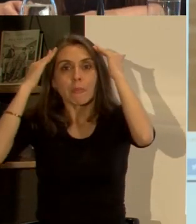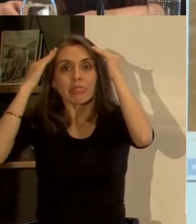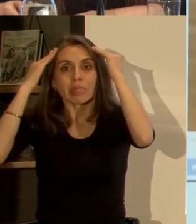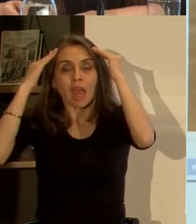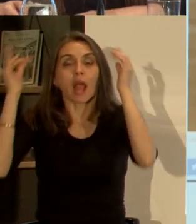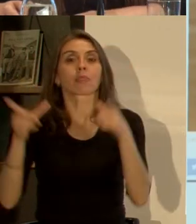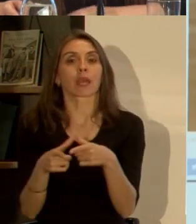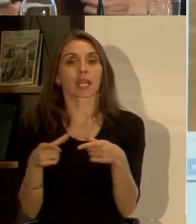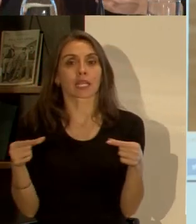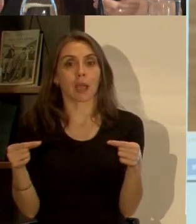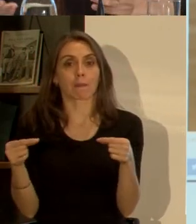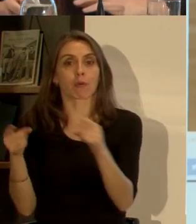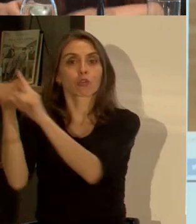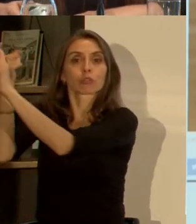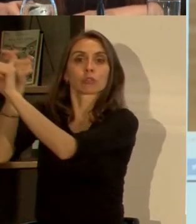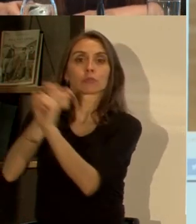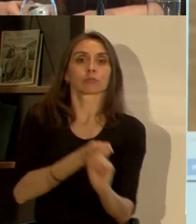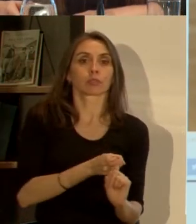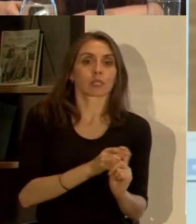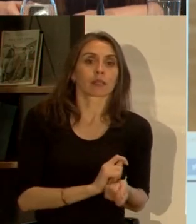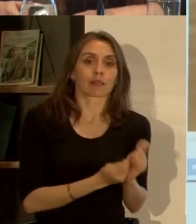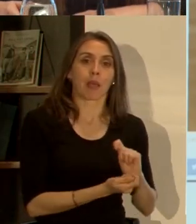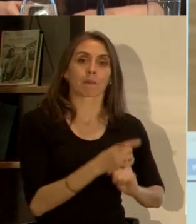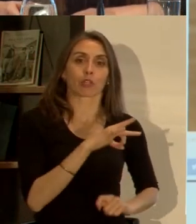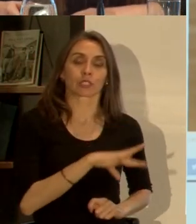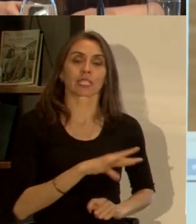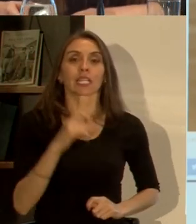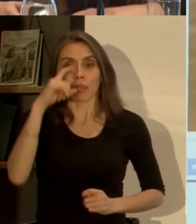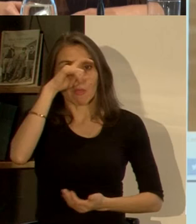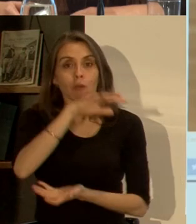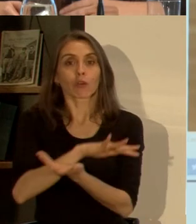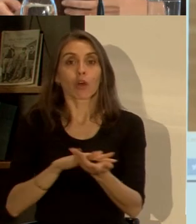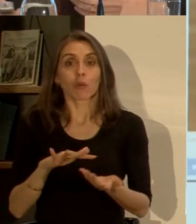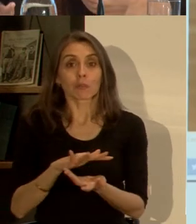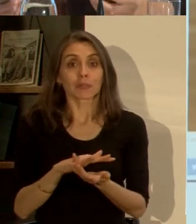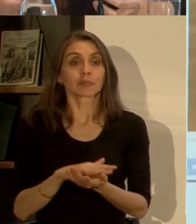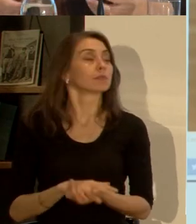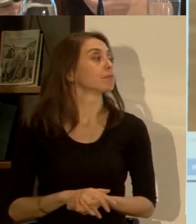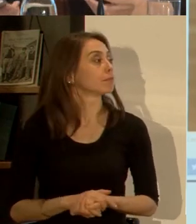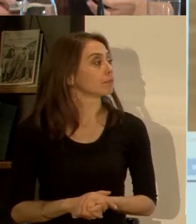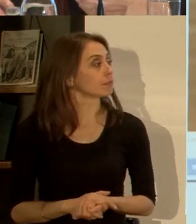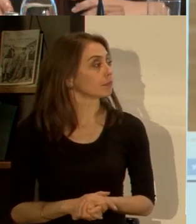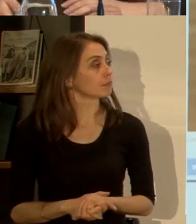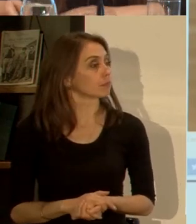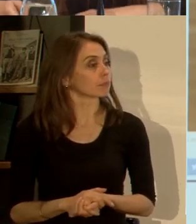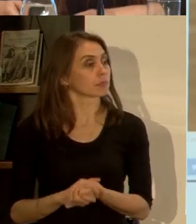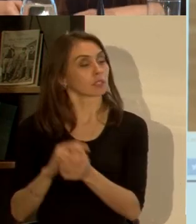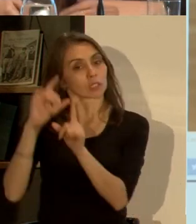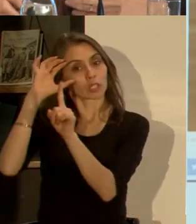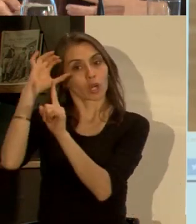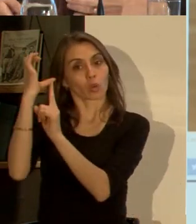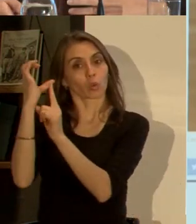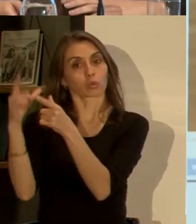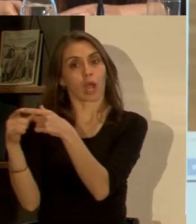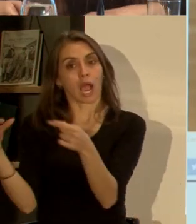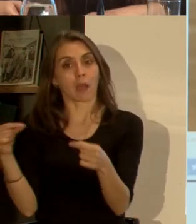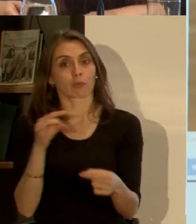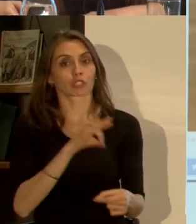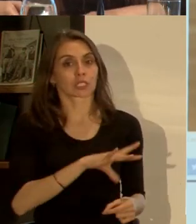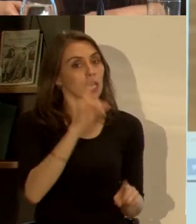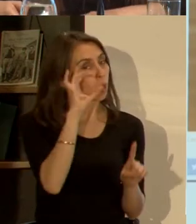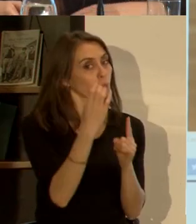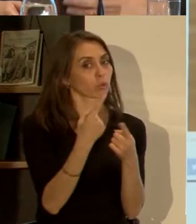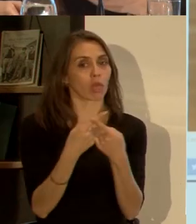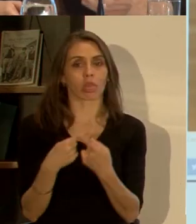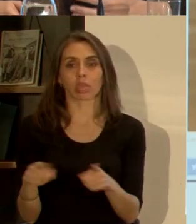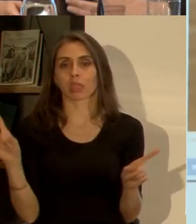adaptarlo a nuestro Chile es un poco complicado porque las culturas son muy distintas muy diferentes